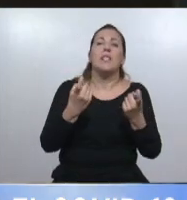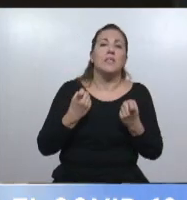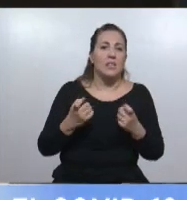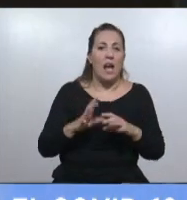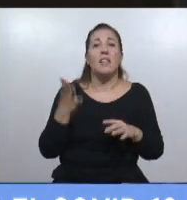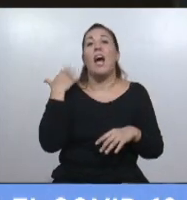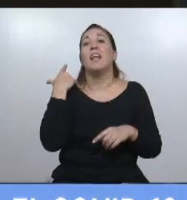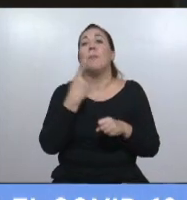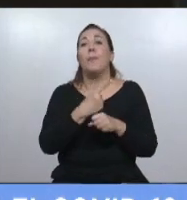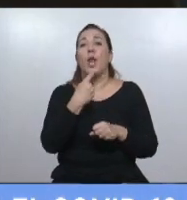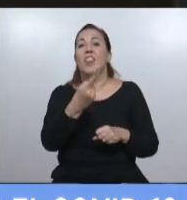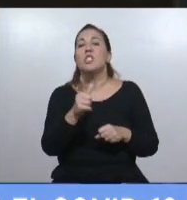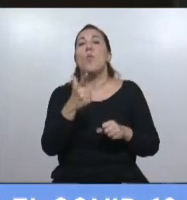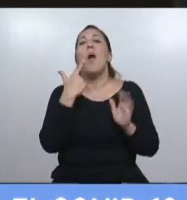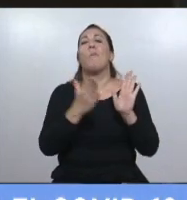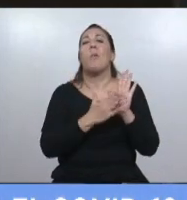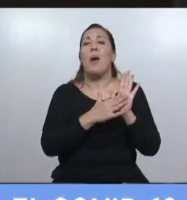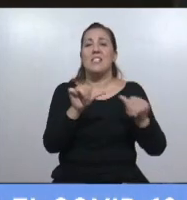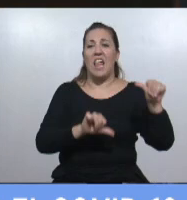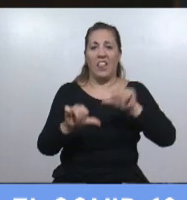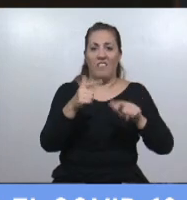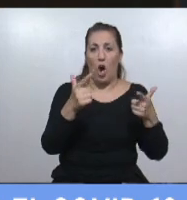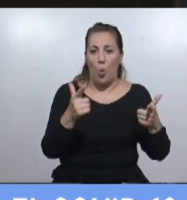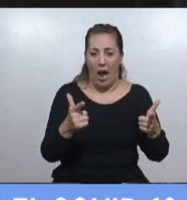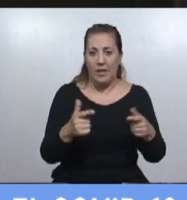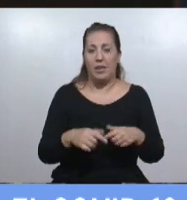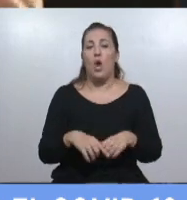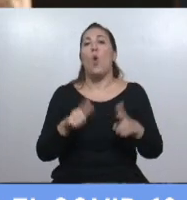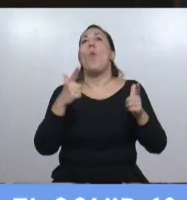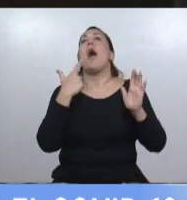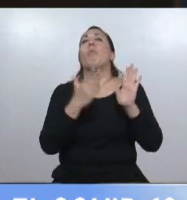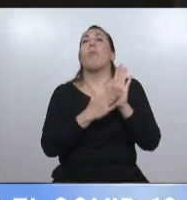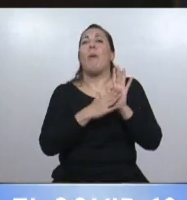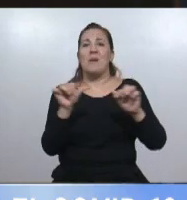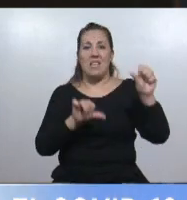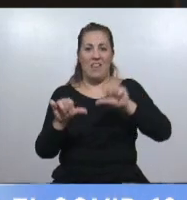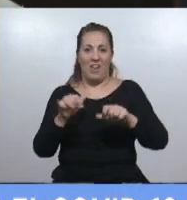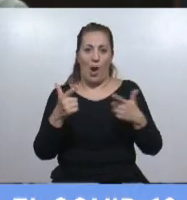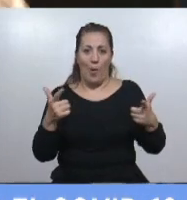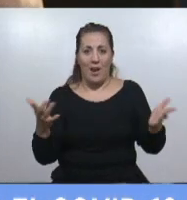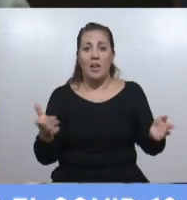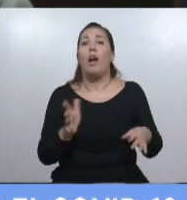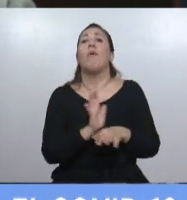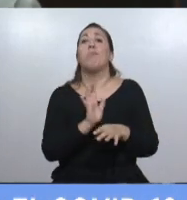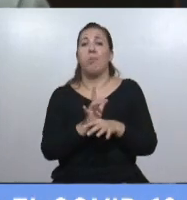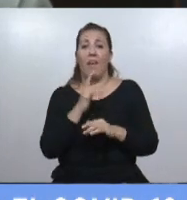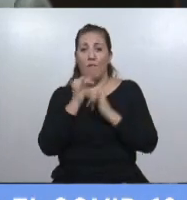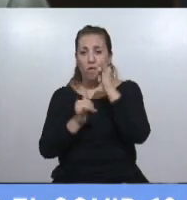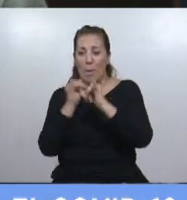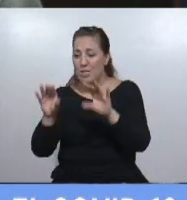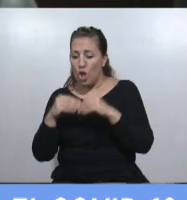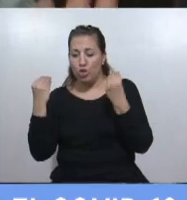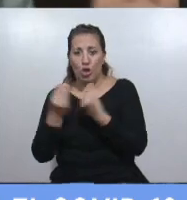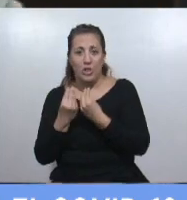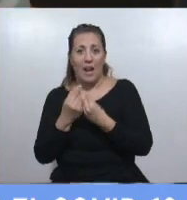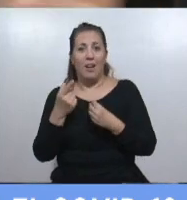Primero decían que no había evidencia científica. Que no había evidencia científica. Como si los datos que acabo de